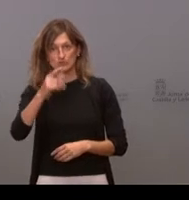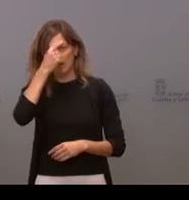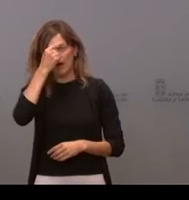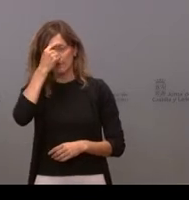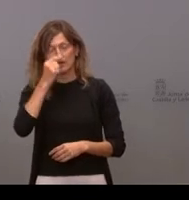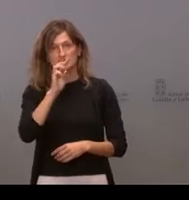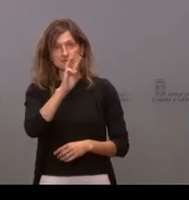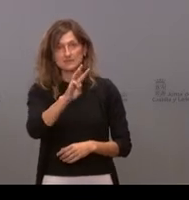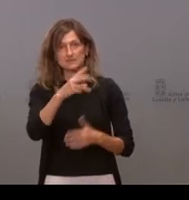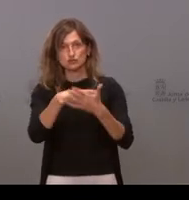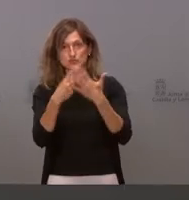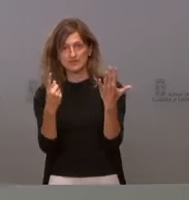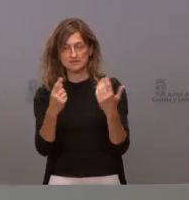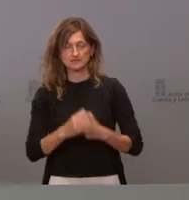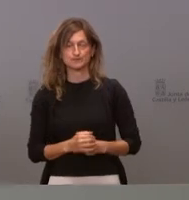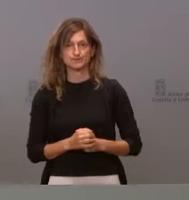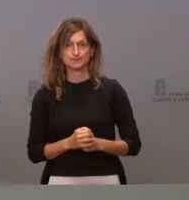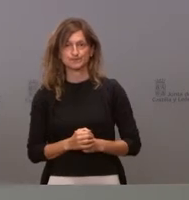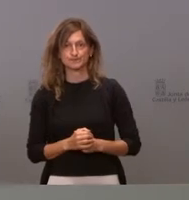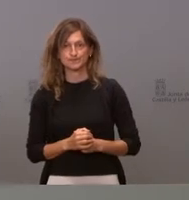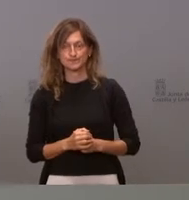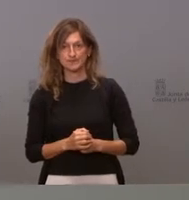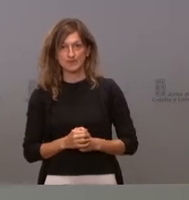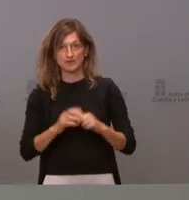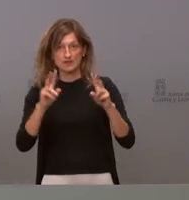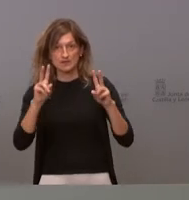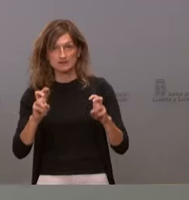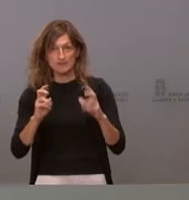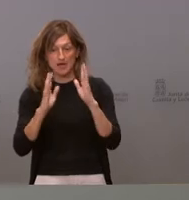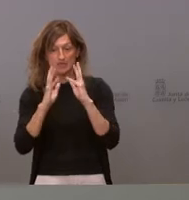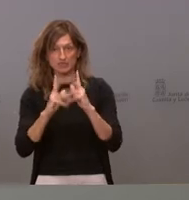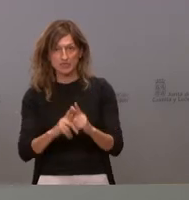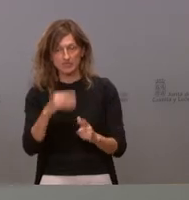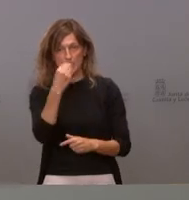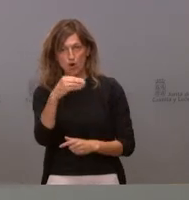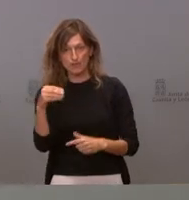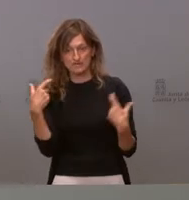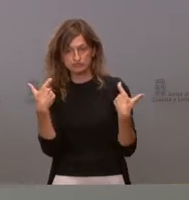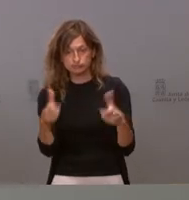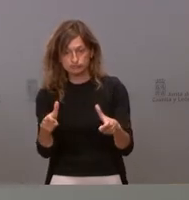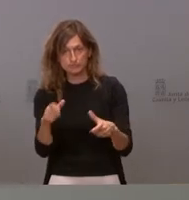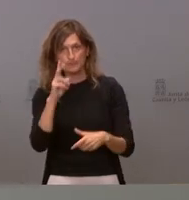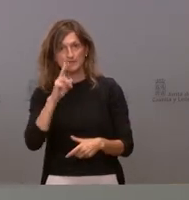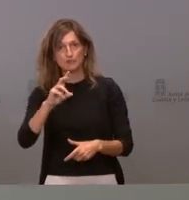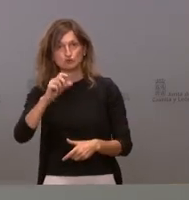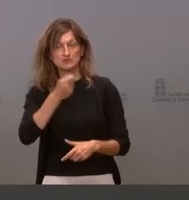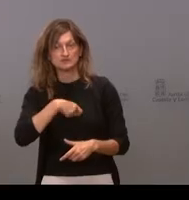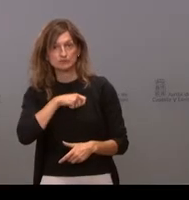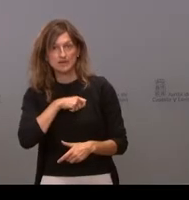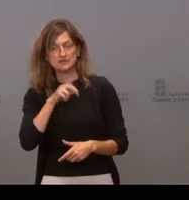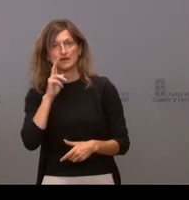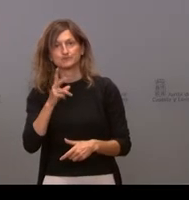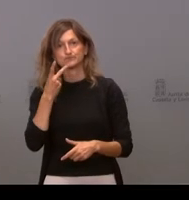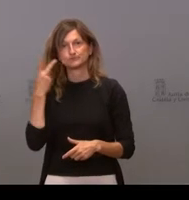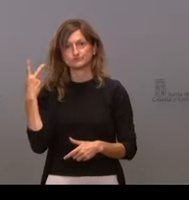316. En cuanto a las incidencias en los jóvenes, vemos que a nivel nacional se sigue